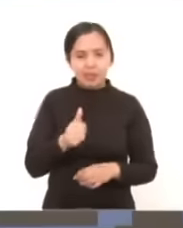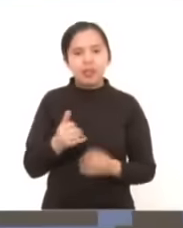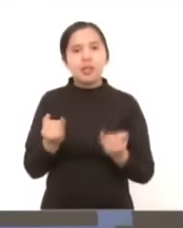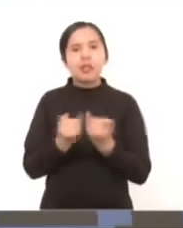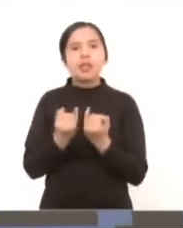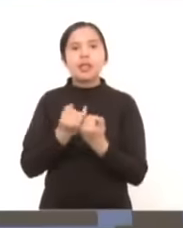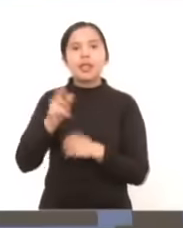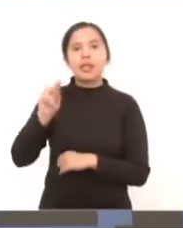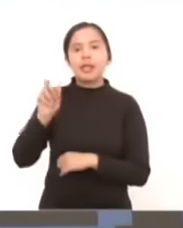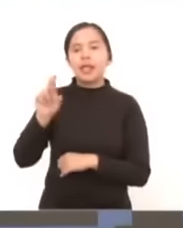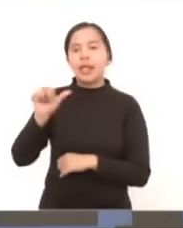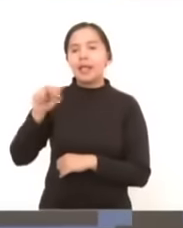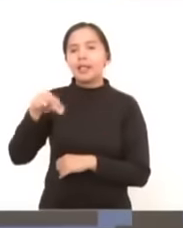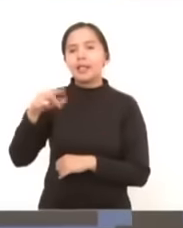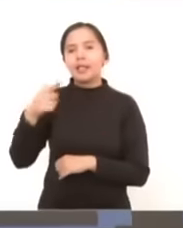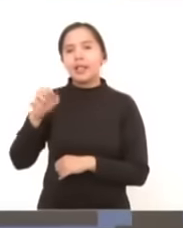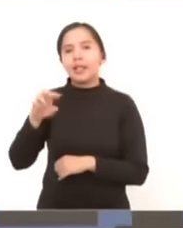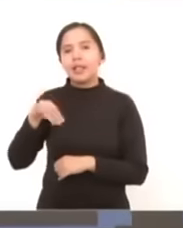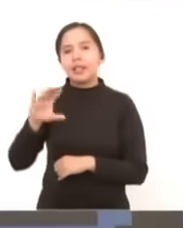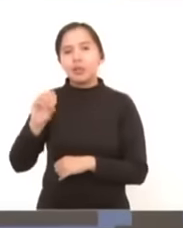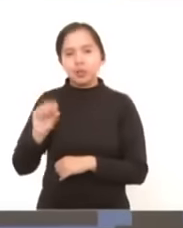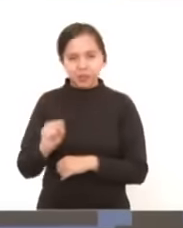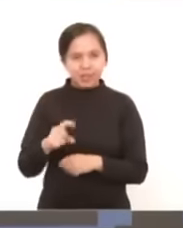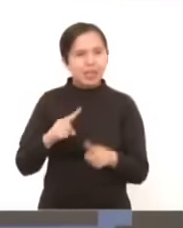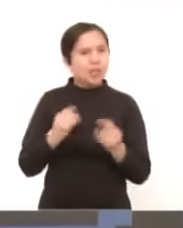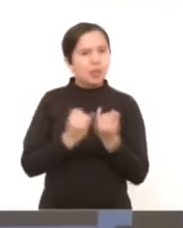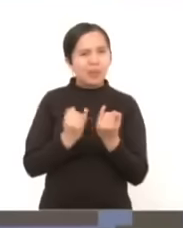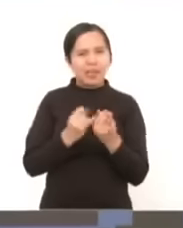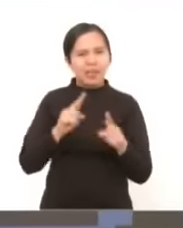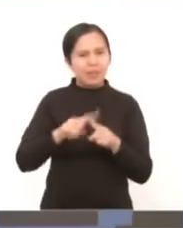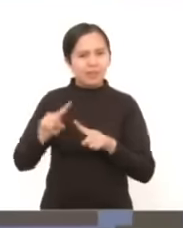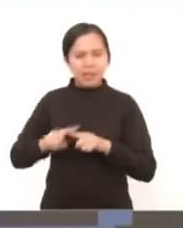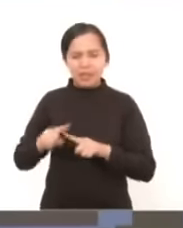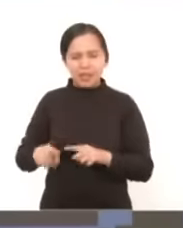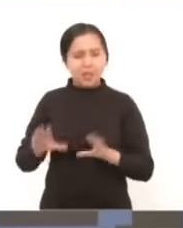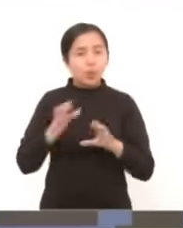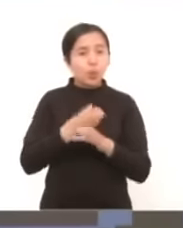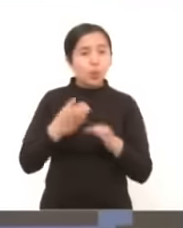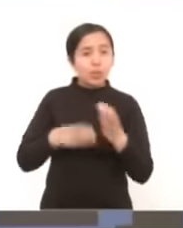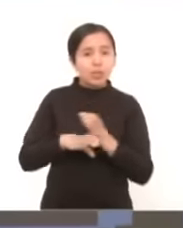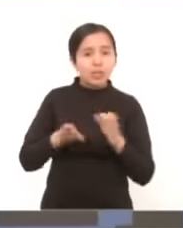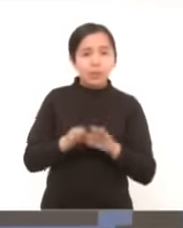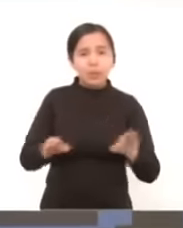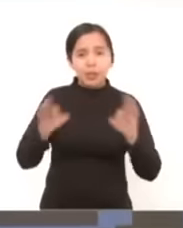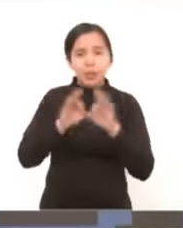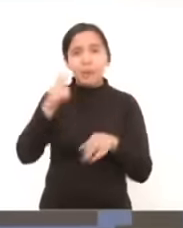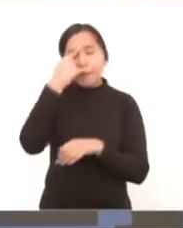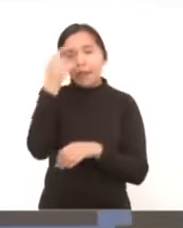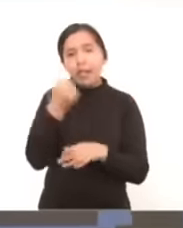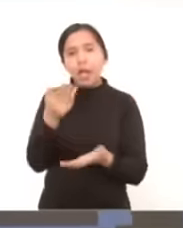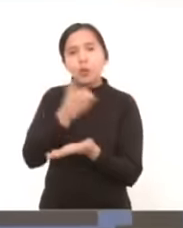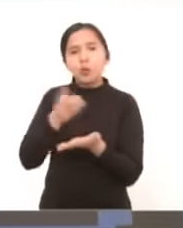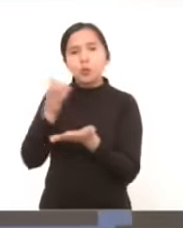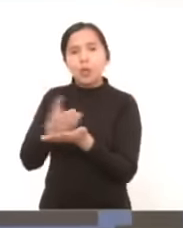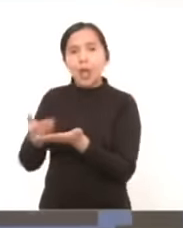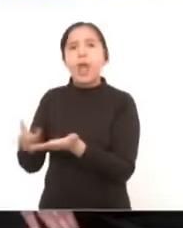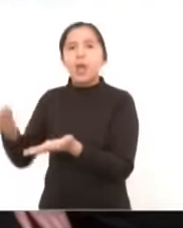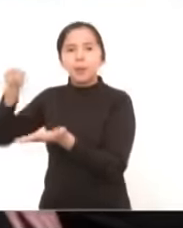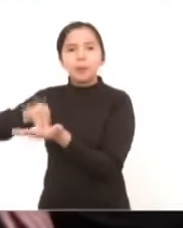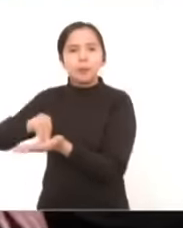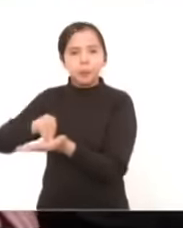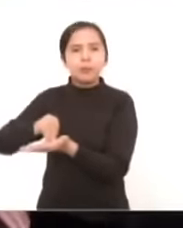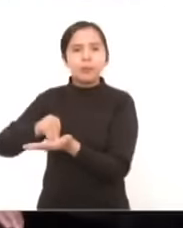transgénicos entre otras medidas importantes para incorporarlas a la constitución bueno